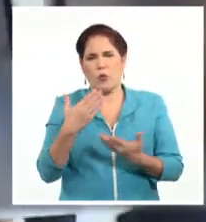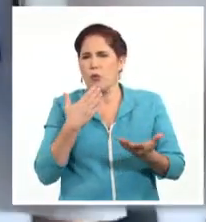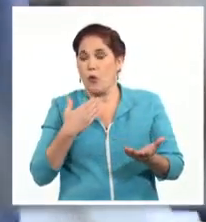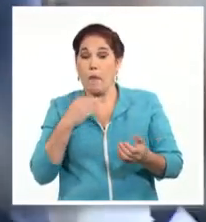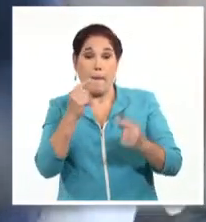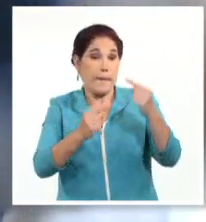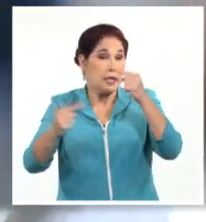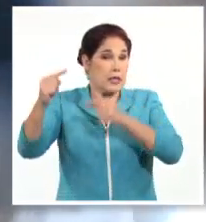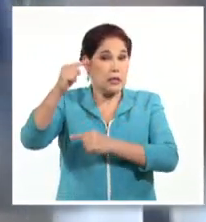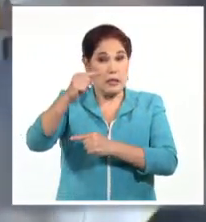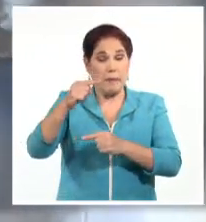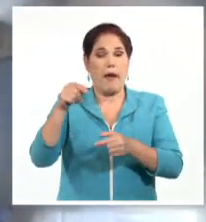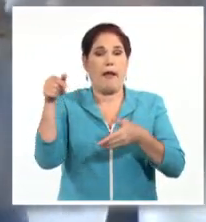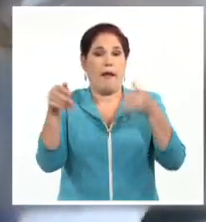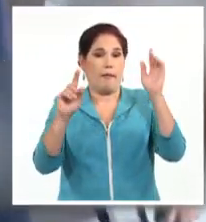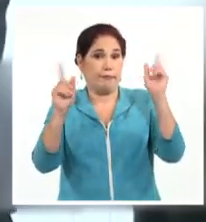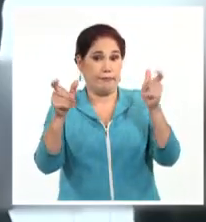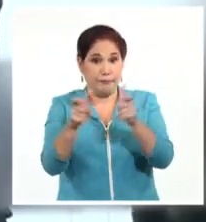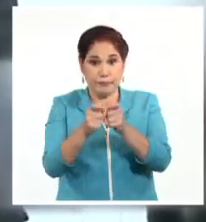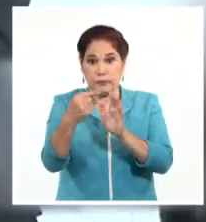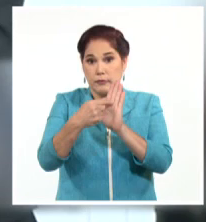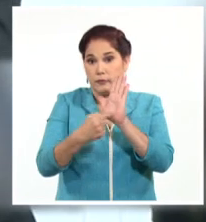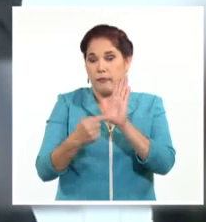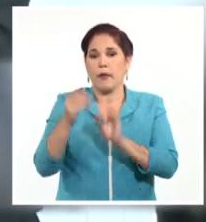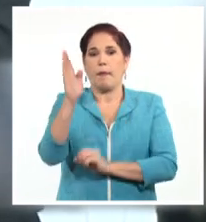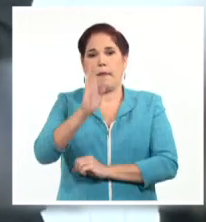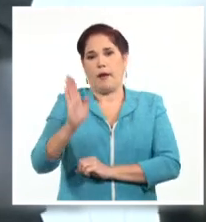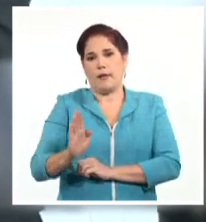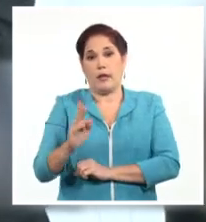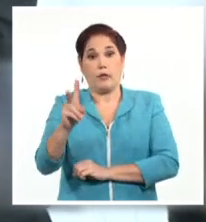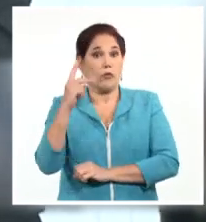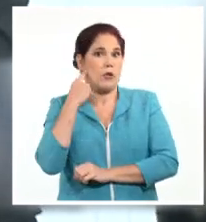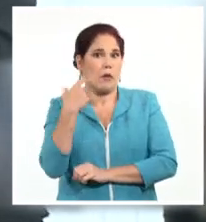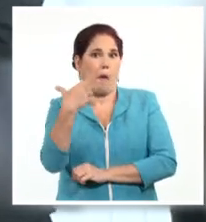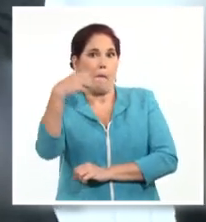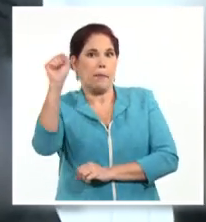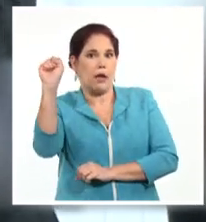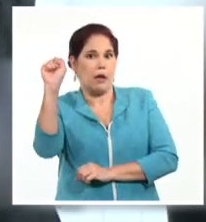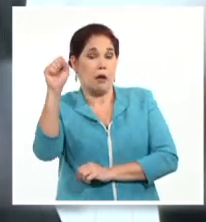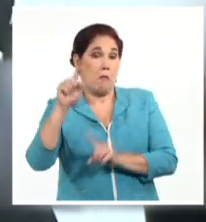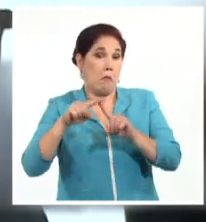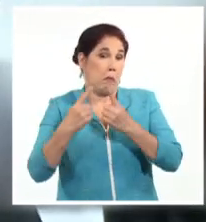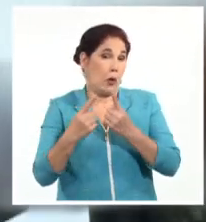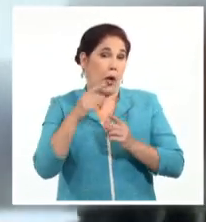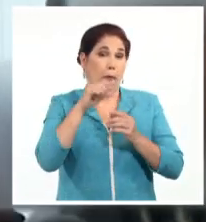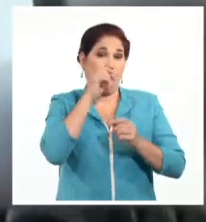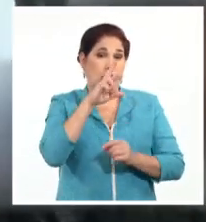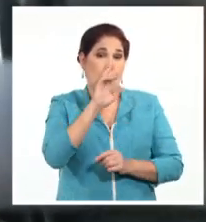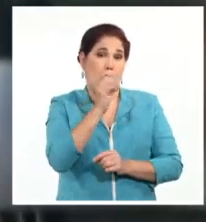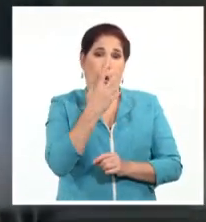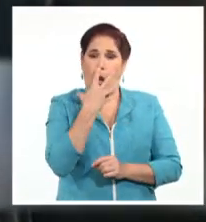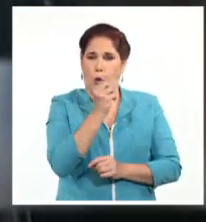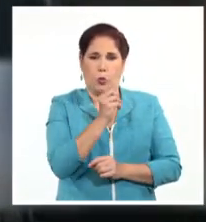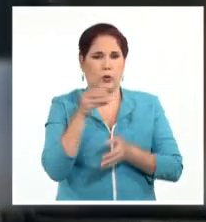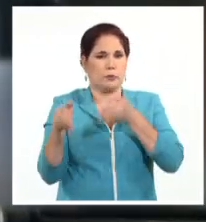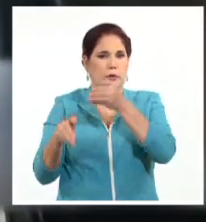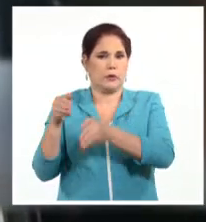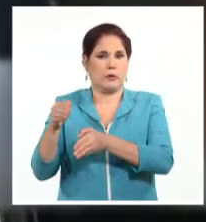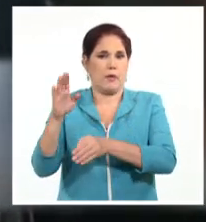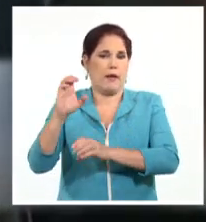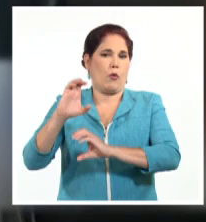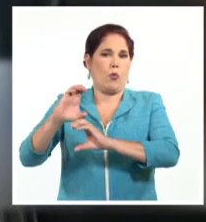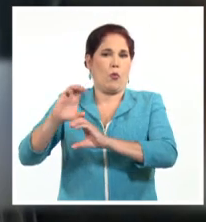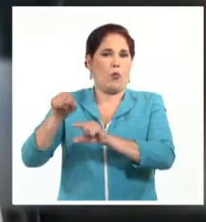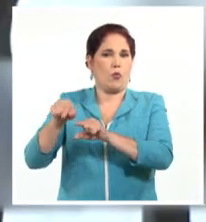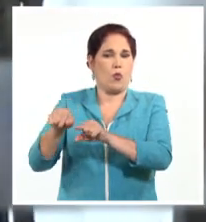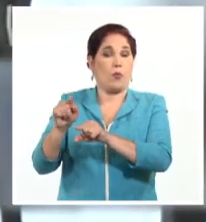principal novedad de la cita está la participación de Brasil tras dos años de ausencia durante el mandato de Jair Bolsonaro. El viaje a Buenos Aires